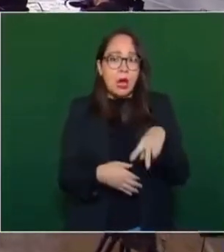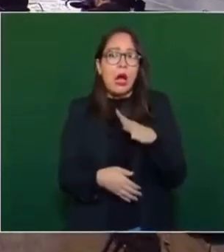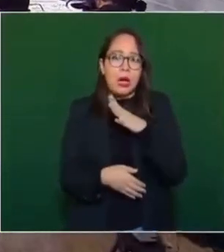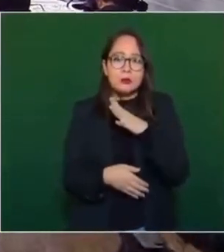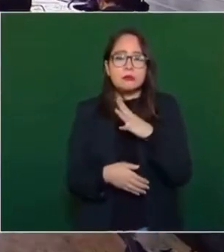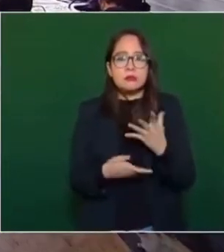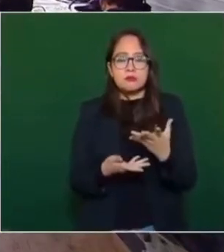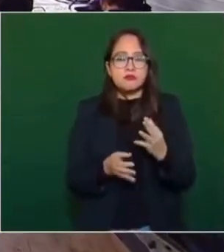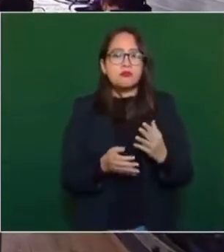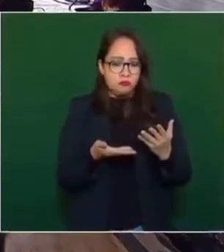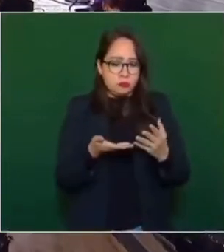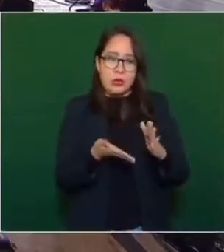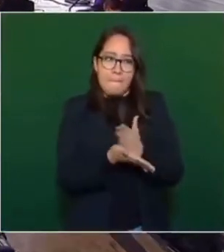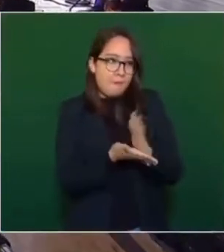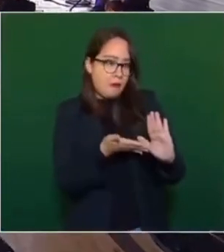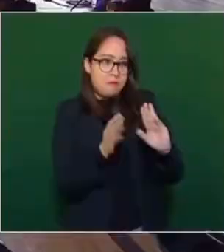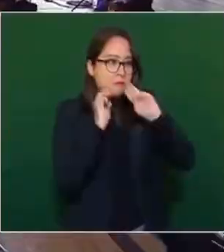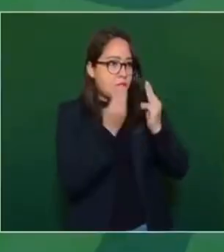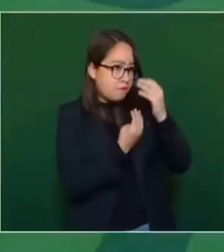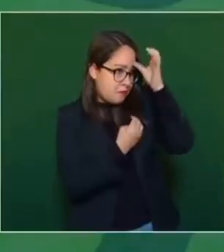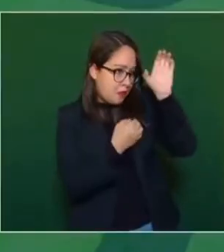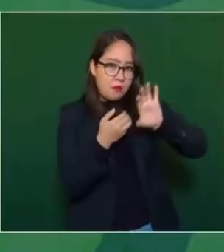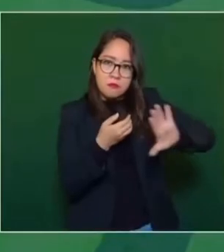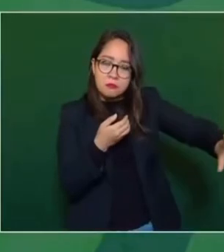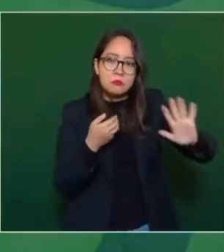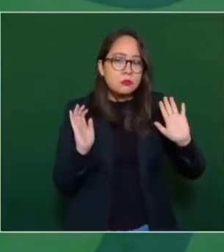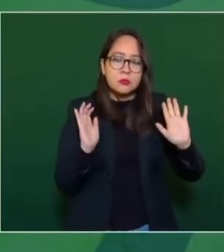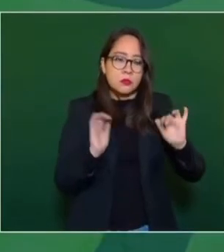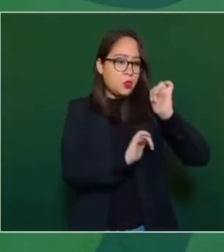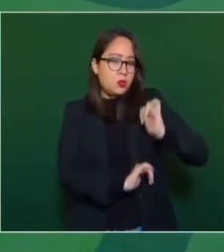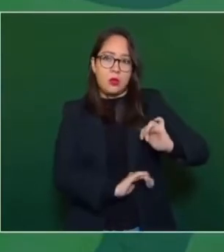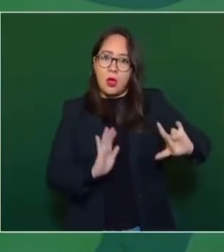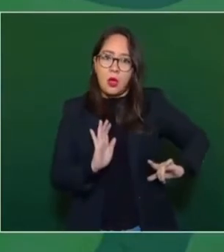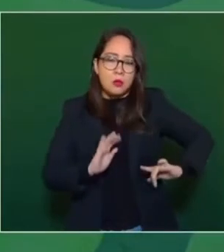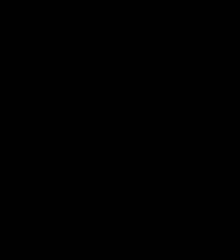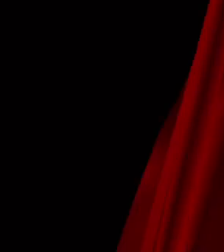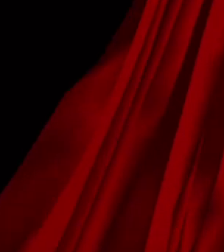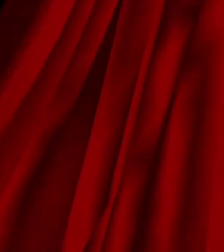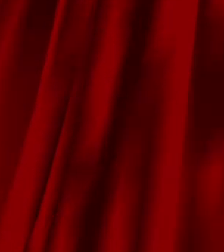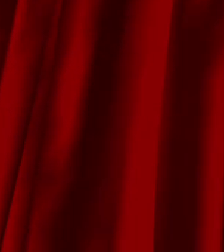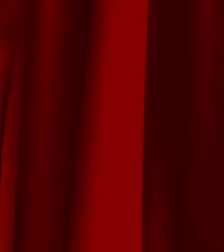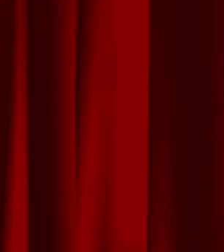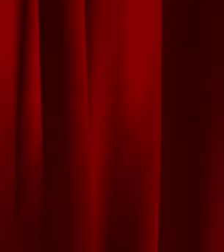logró una separación de la delincuencia con las autoridades. ¡Gracias!